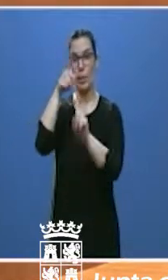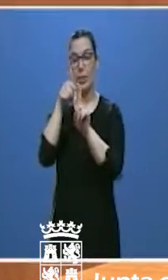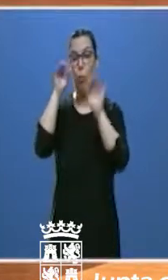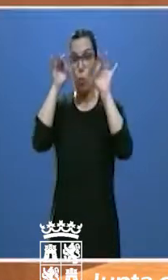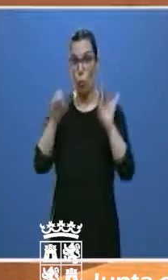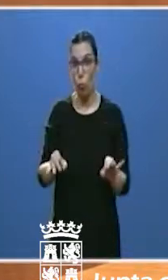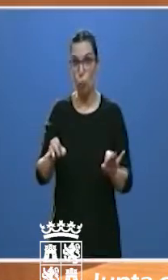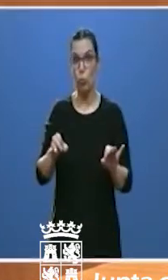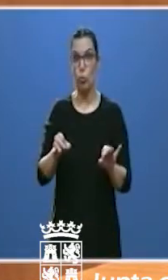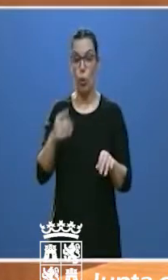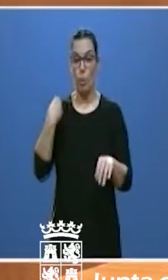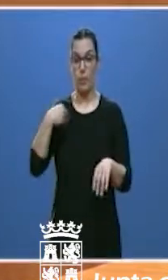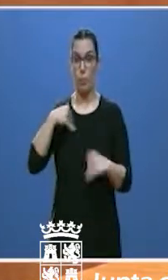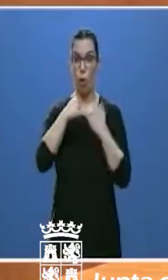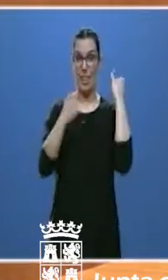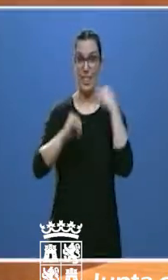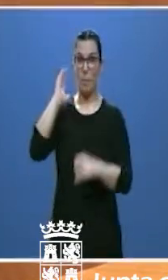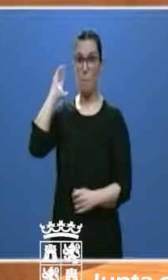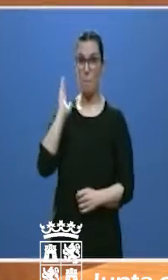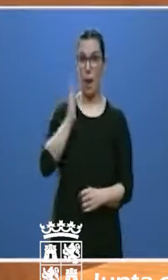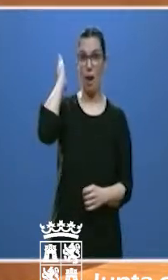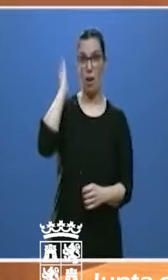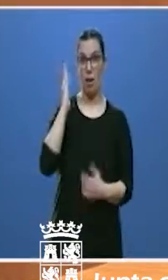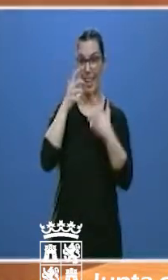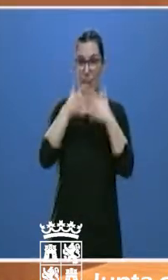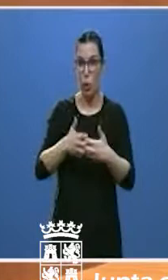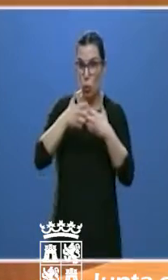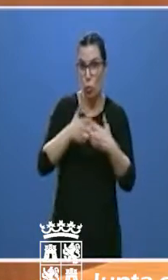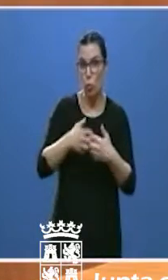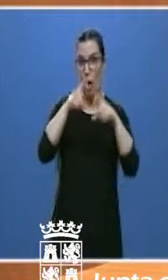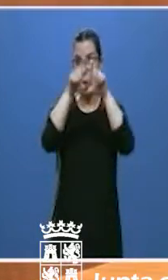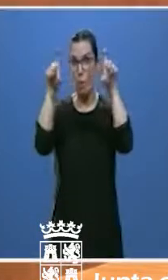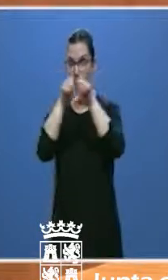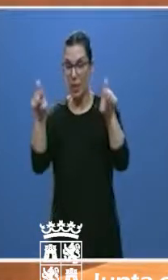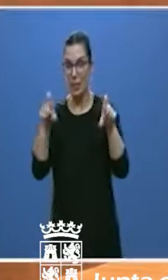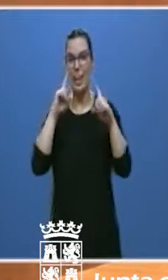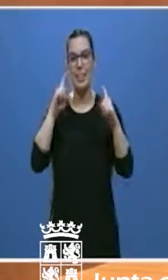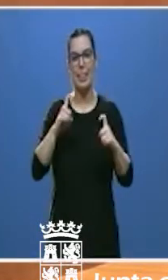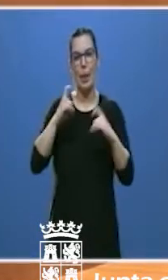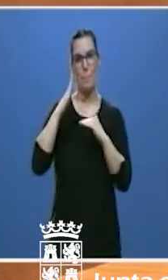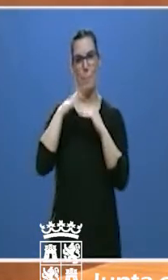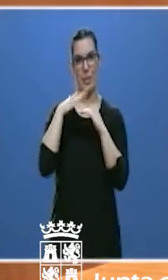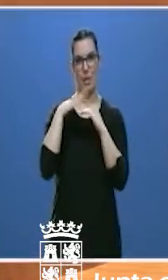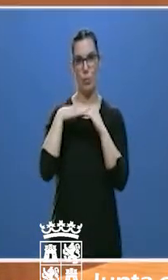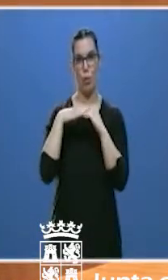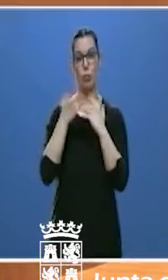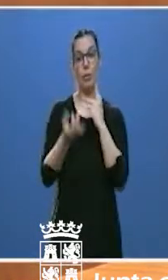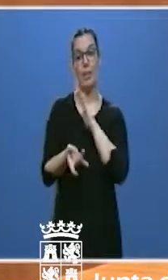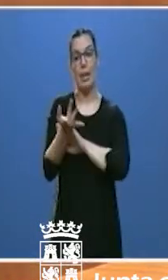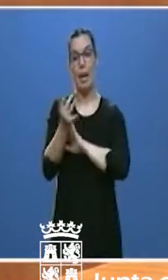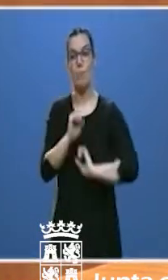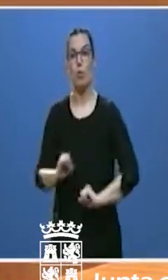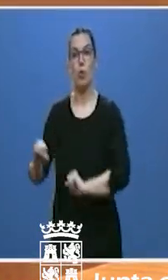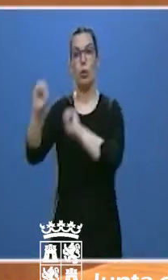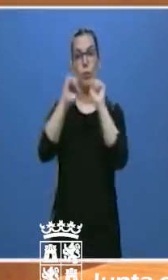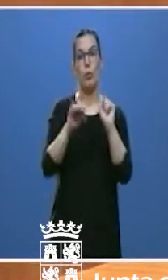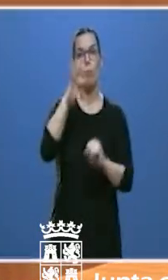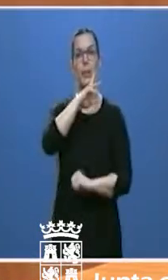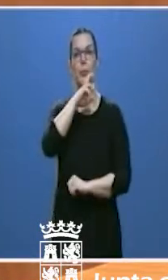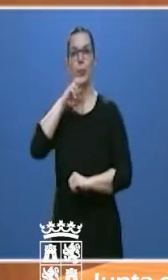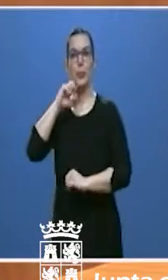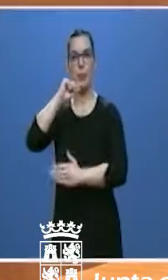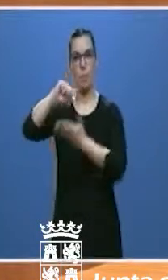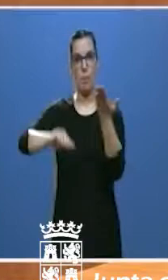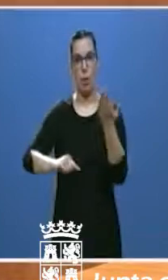amortiguar el golpe de la crisis sobre el tejido productivo y establecer medidas de protección y de mantenimiento del empleo.